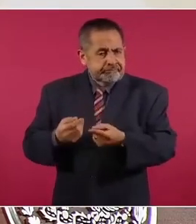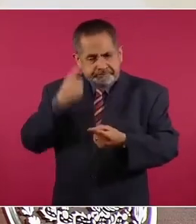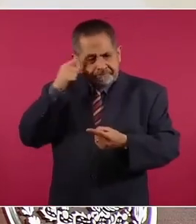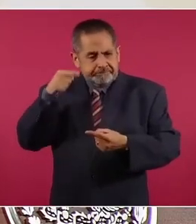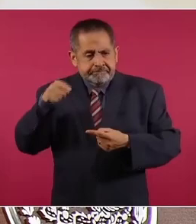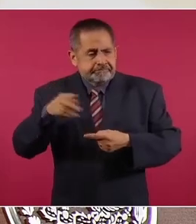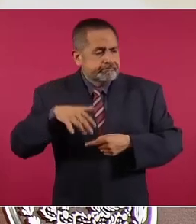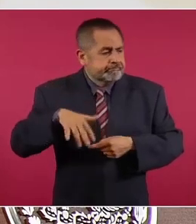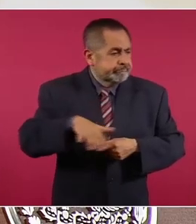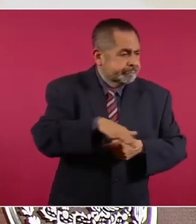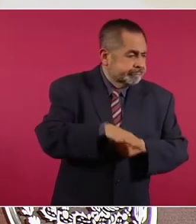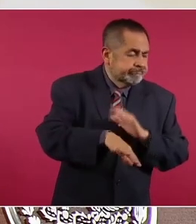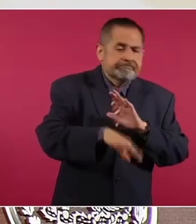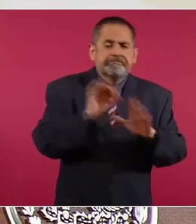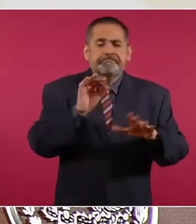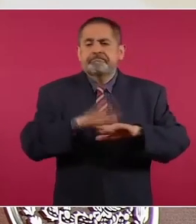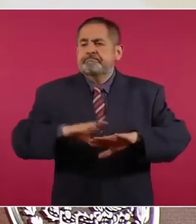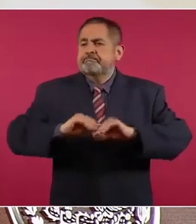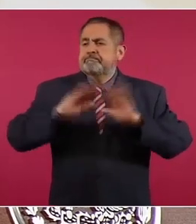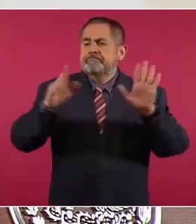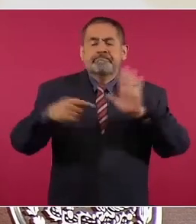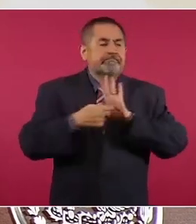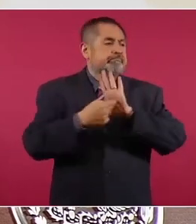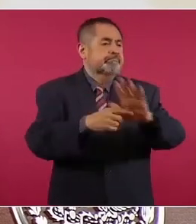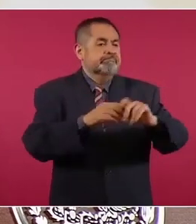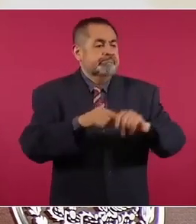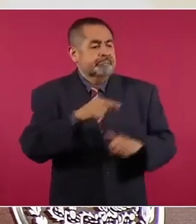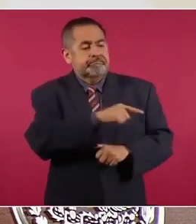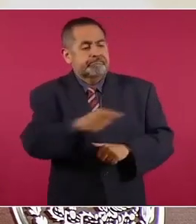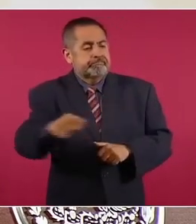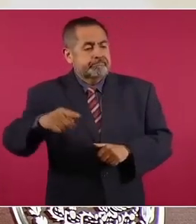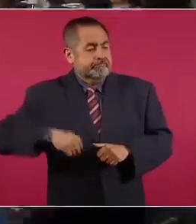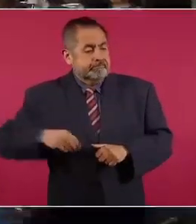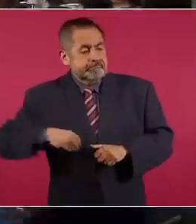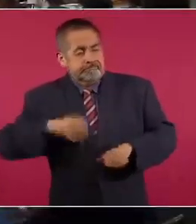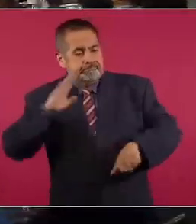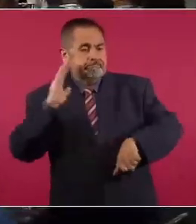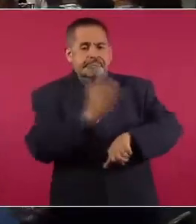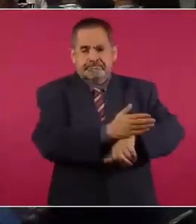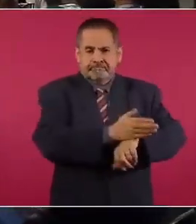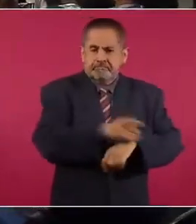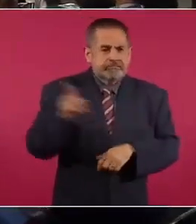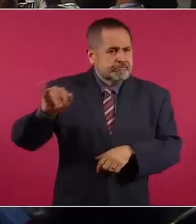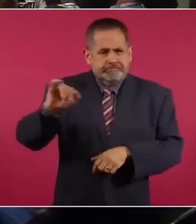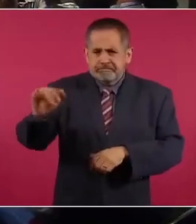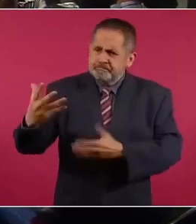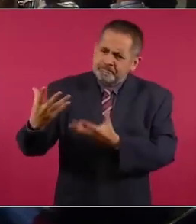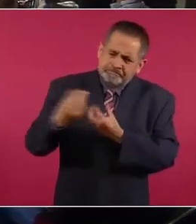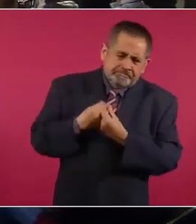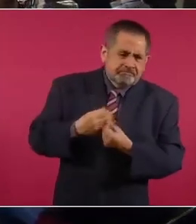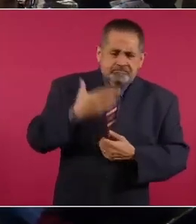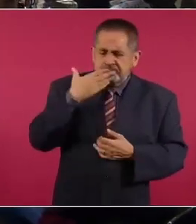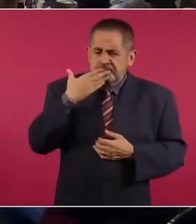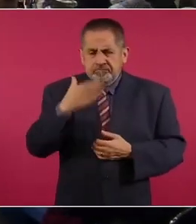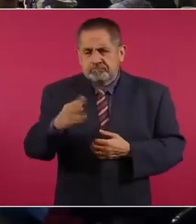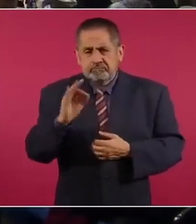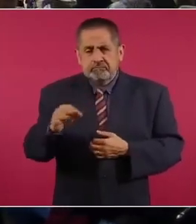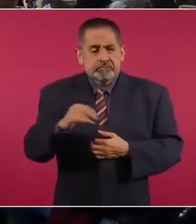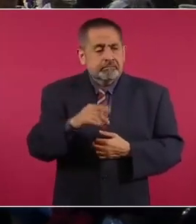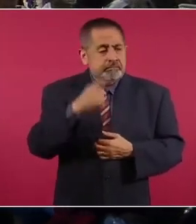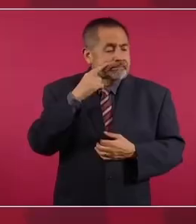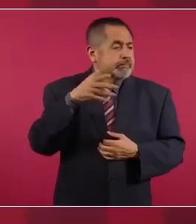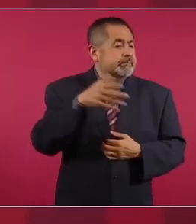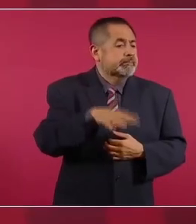aclarar lo sucedido y de castigar a los responsables y de encontrar a los